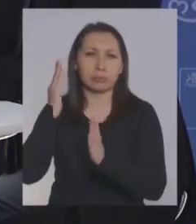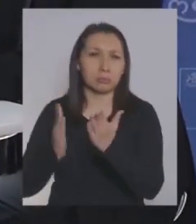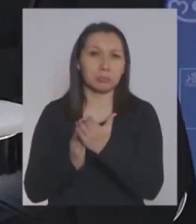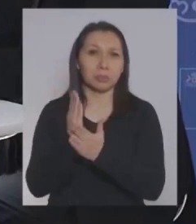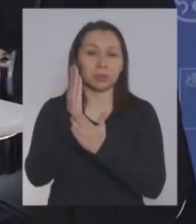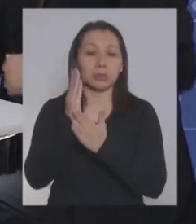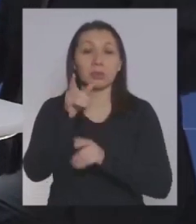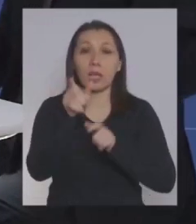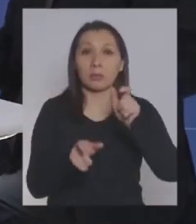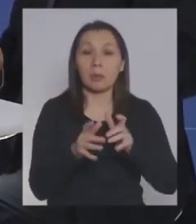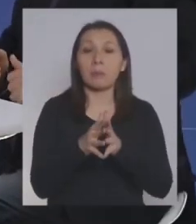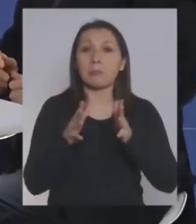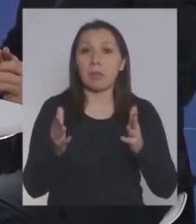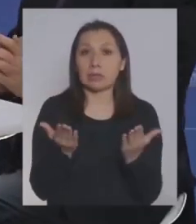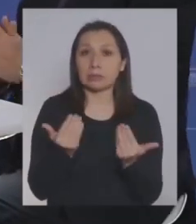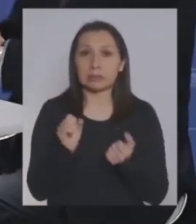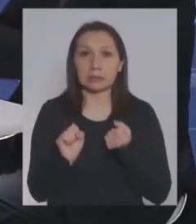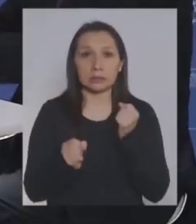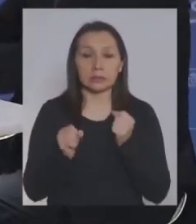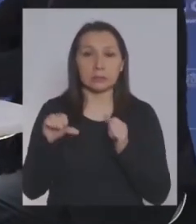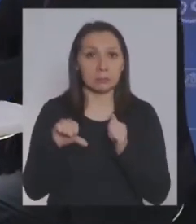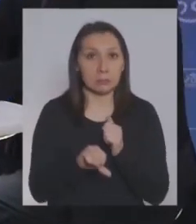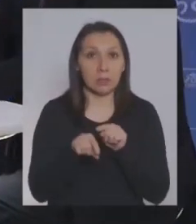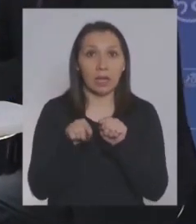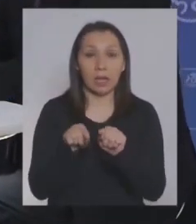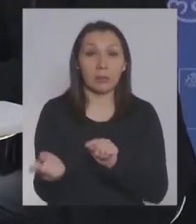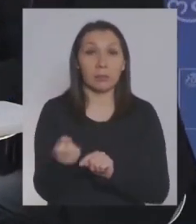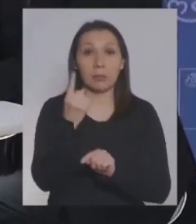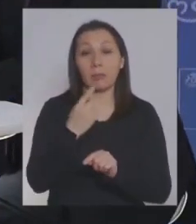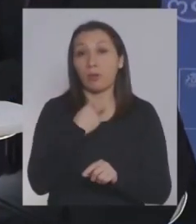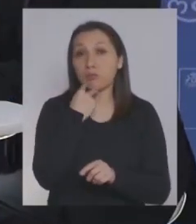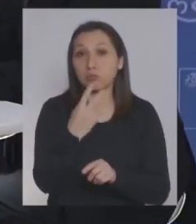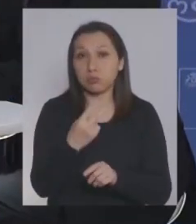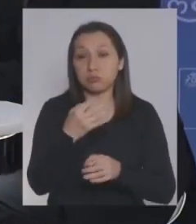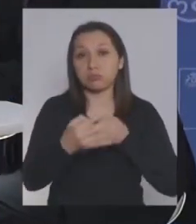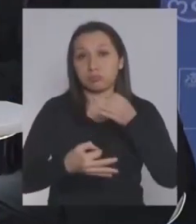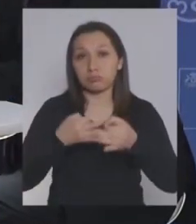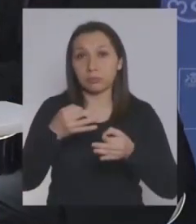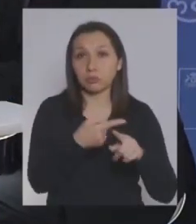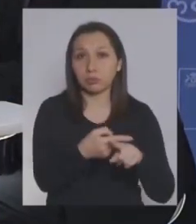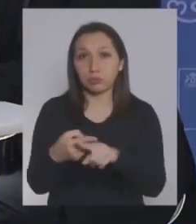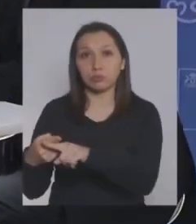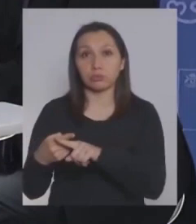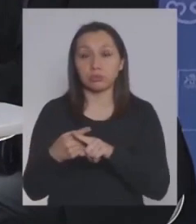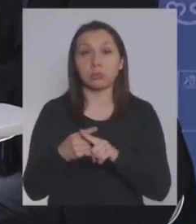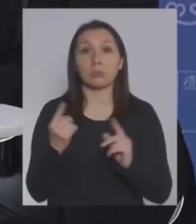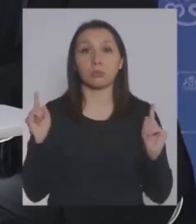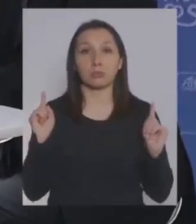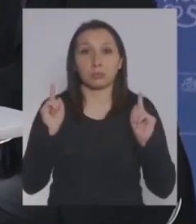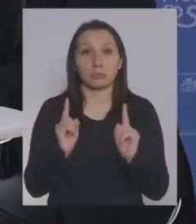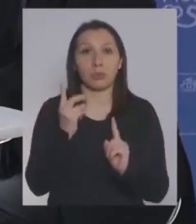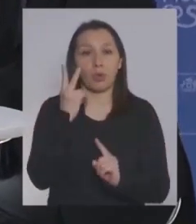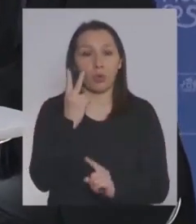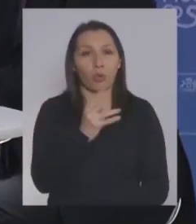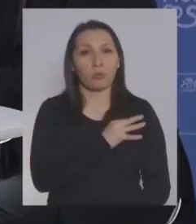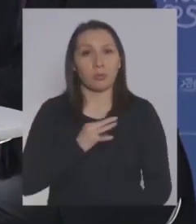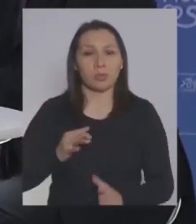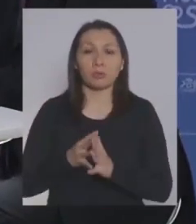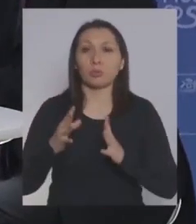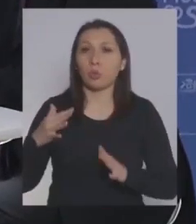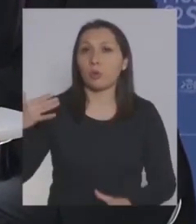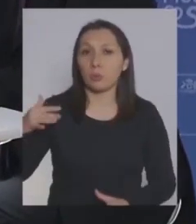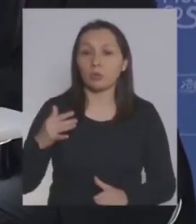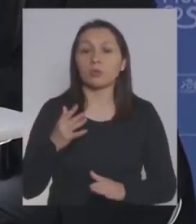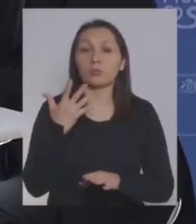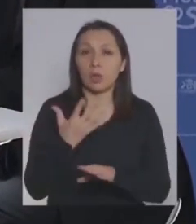de las personas que más lo están pasando mal. Y para esta primera vocería social no podíamos sino estar con dos ministros extremadamente relevantes